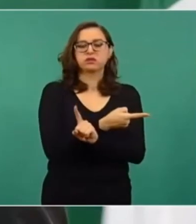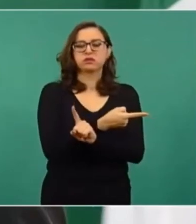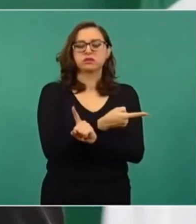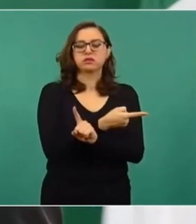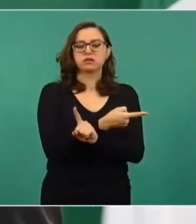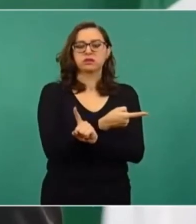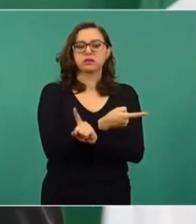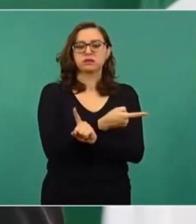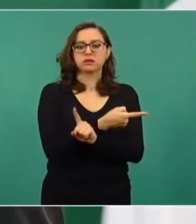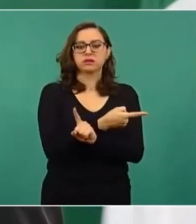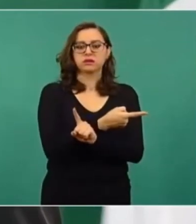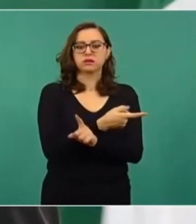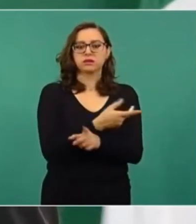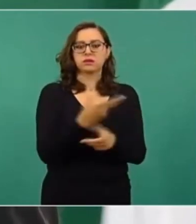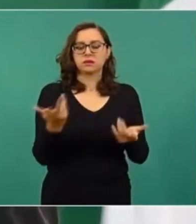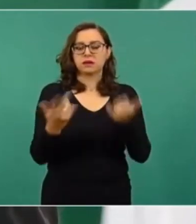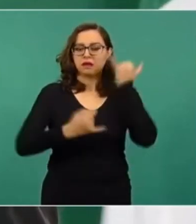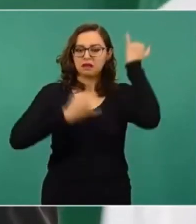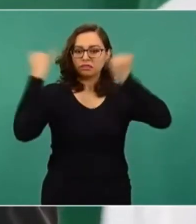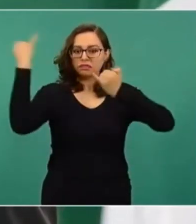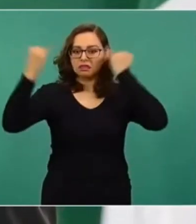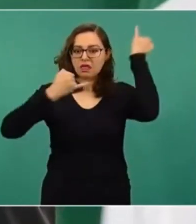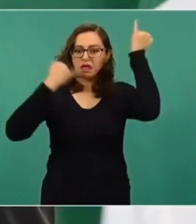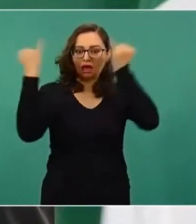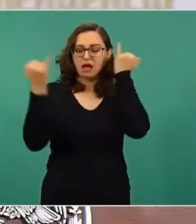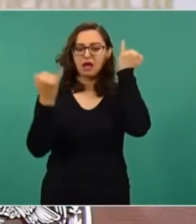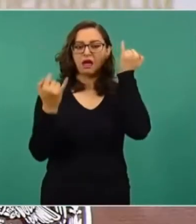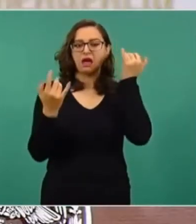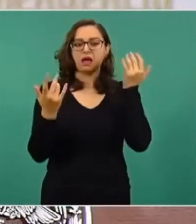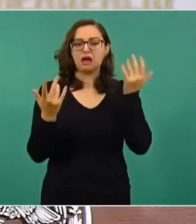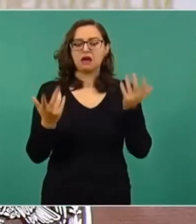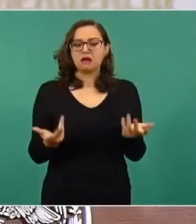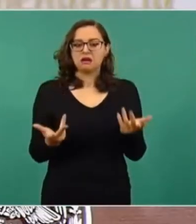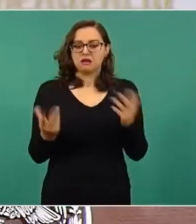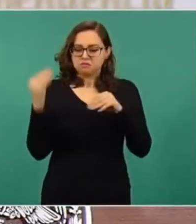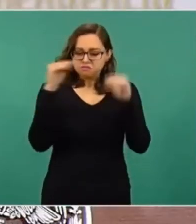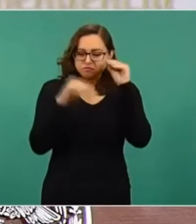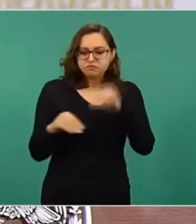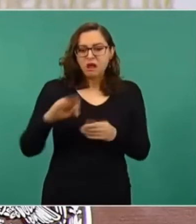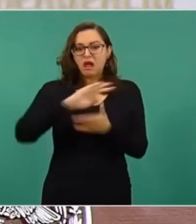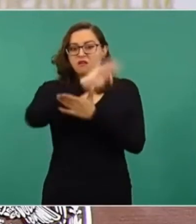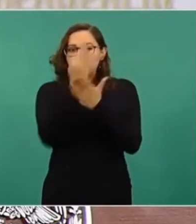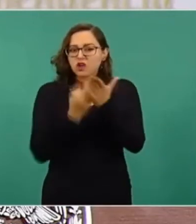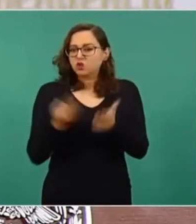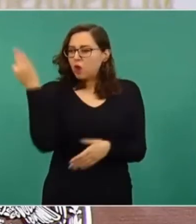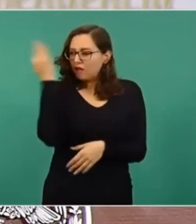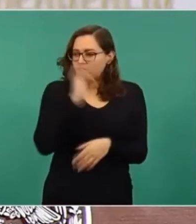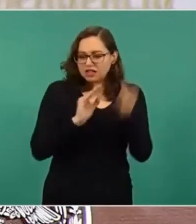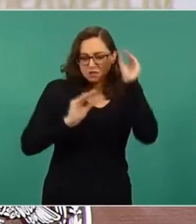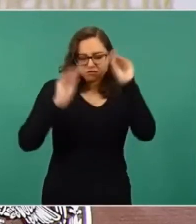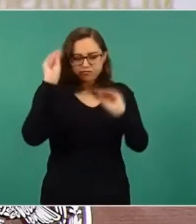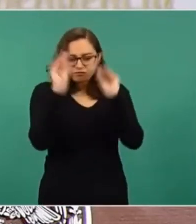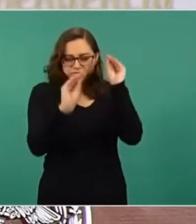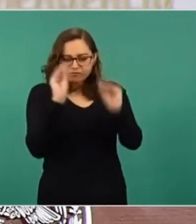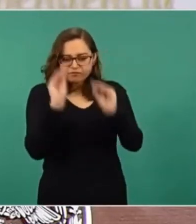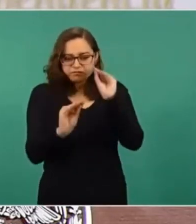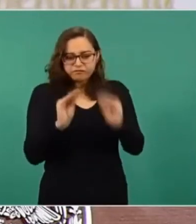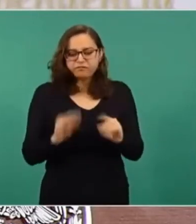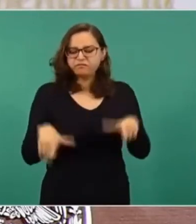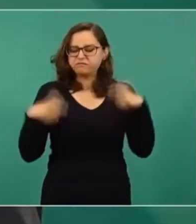inventan, alteran facturas que se hacen